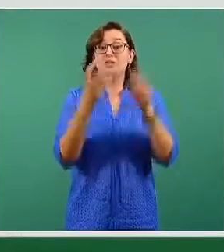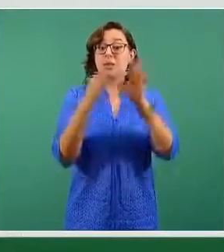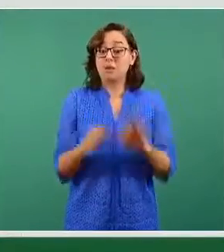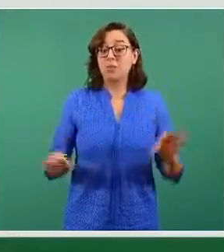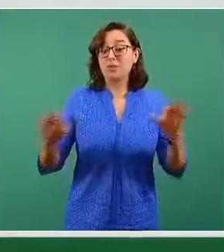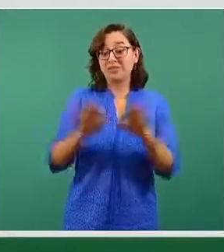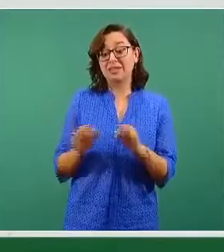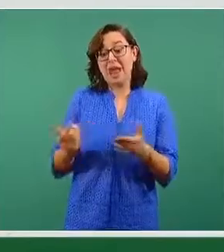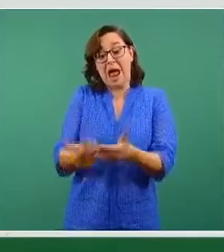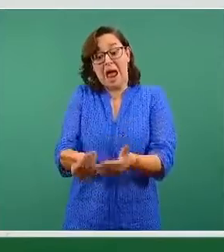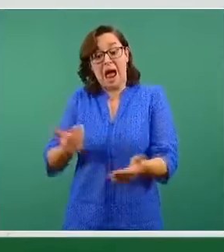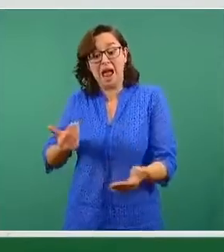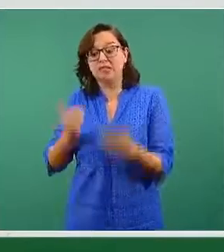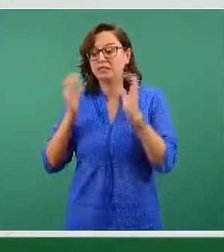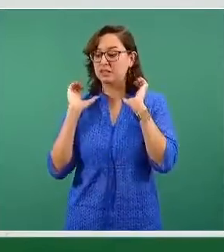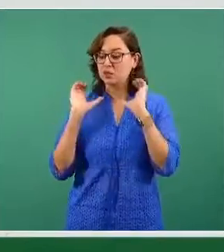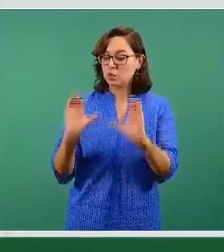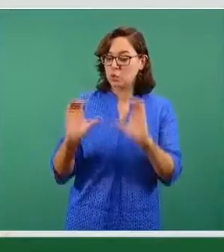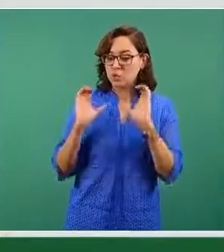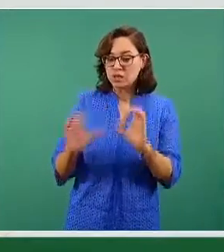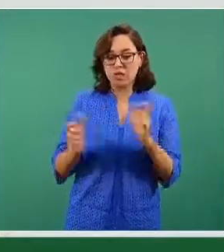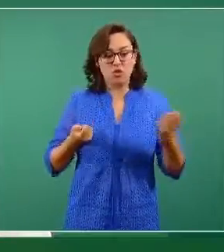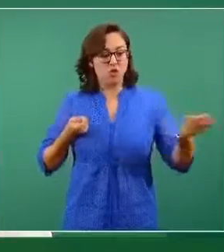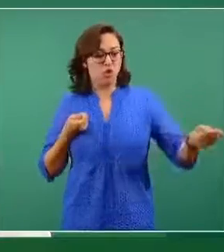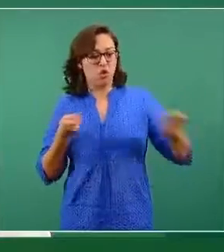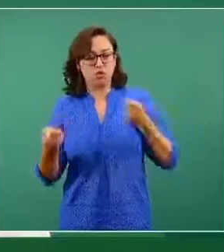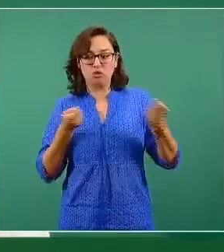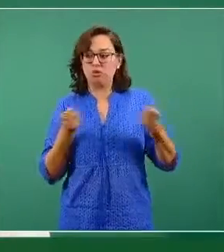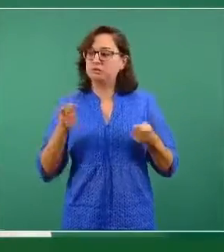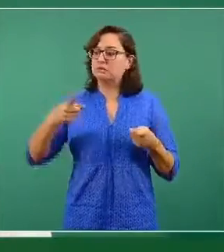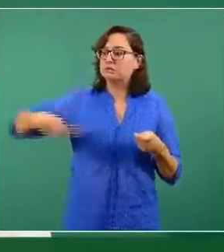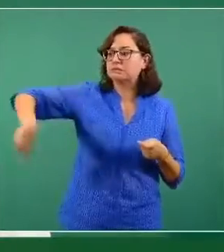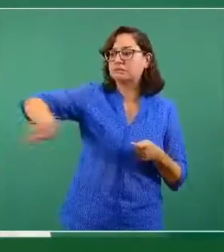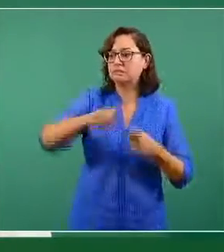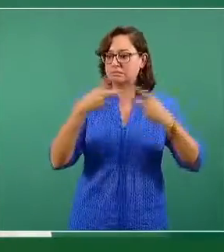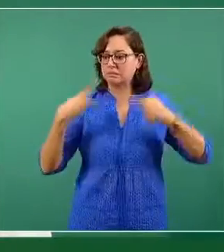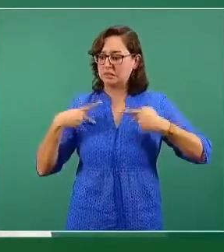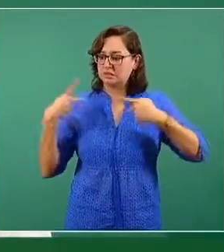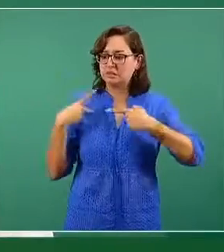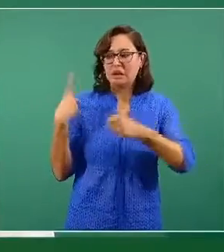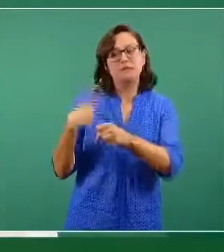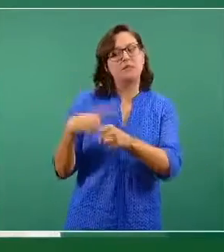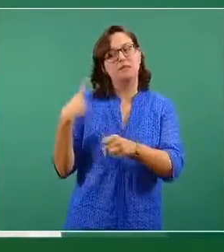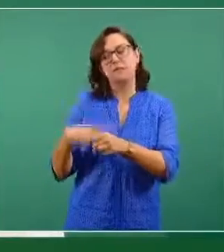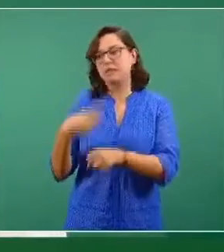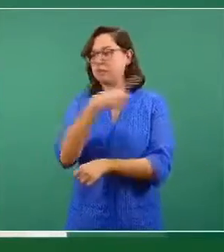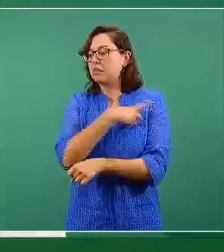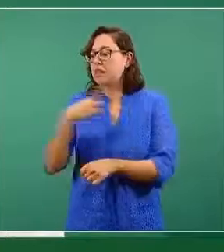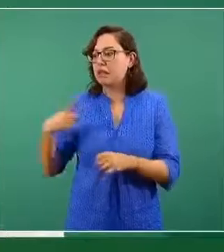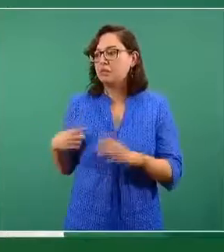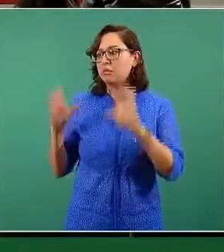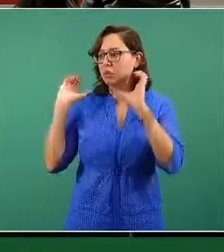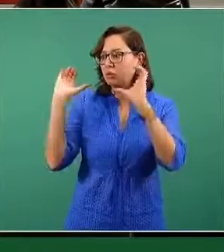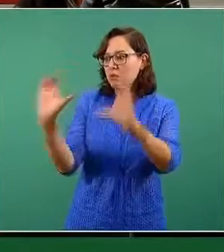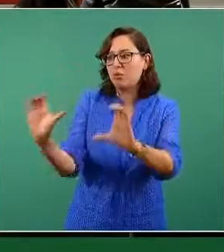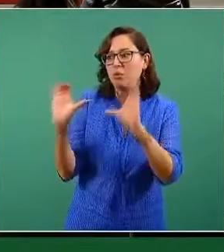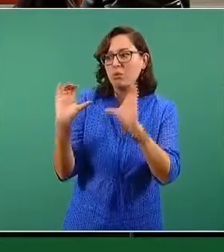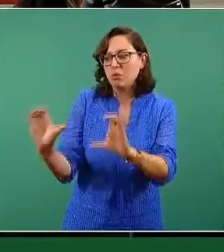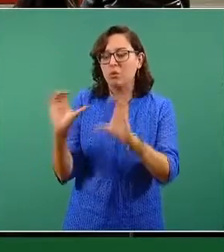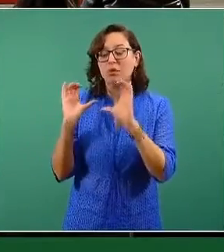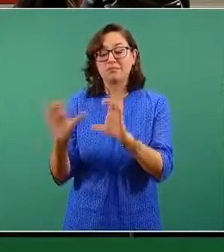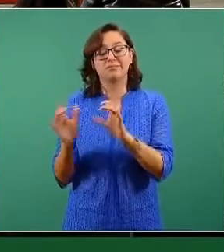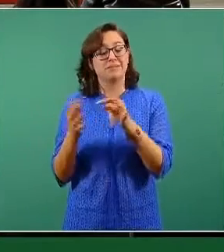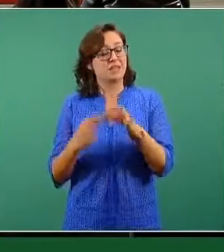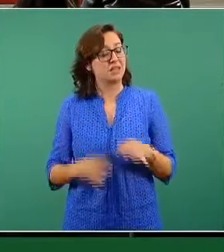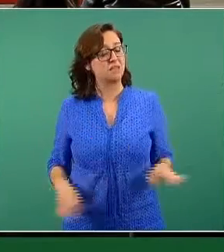el control, la rehabilitación de estas epidemias de enfermedades crónicas, es una enorme prioridad para